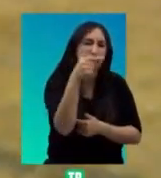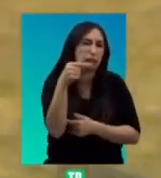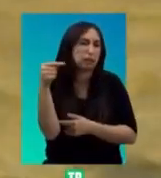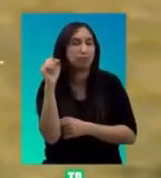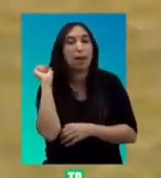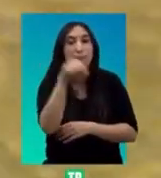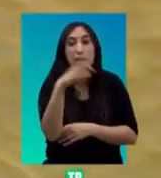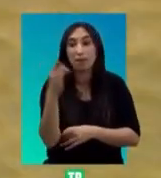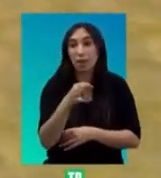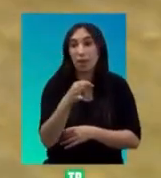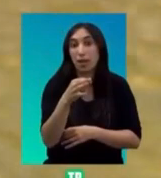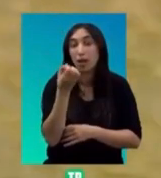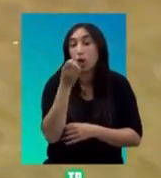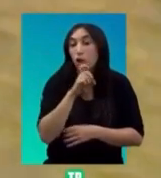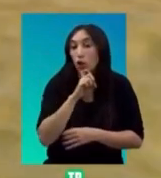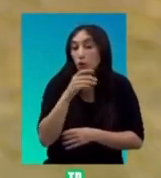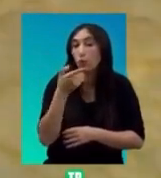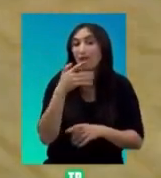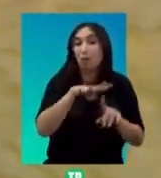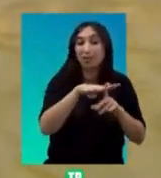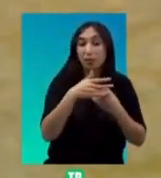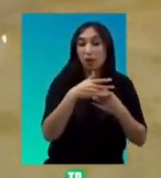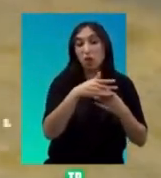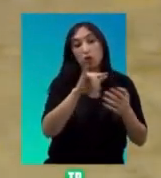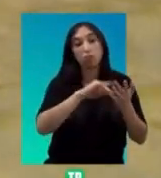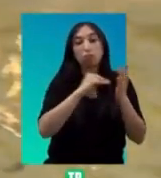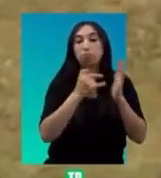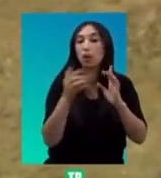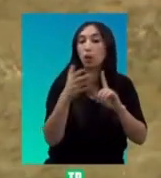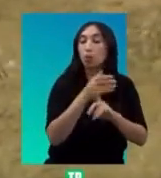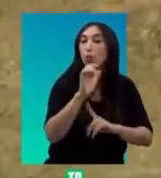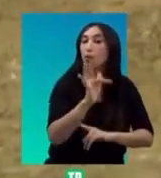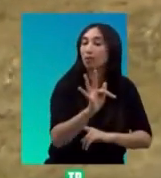nada mejor que conocer las numerosas situaciones... ...en las que las cosas sí que resultaron bien.